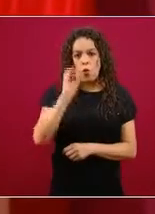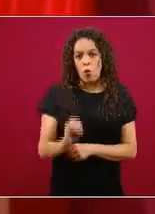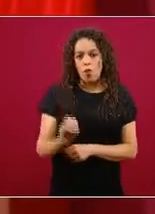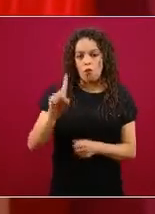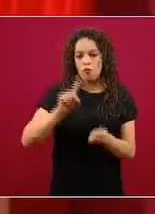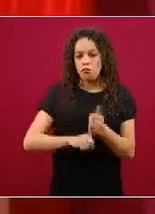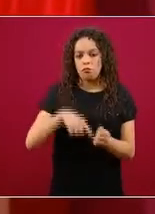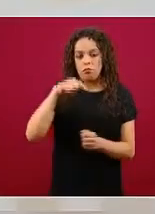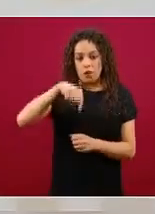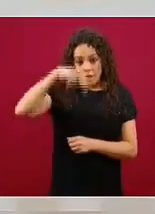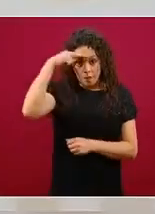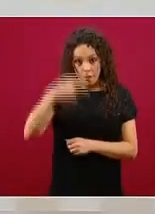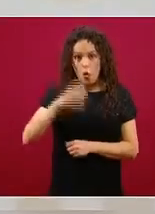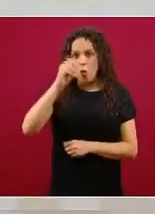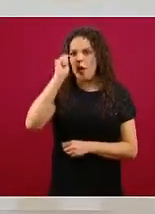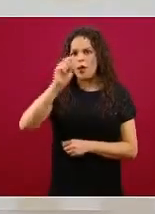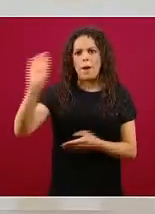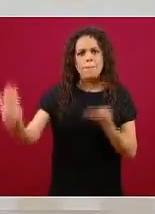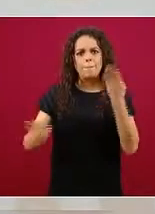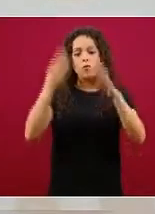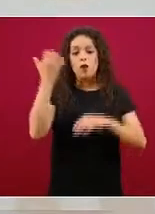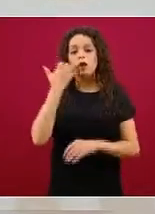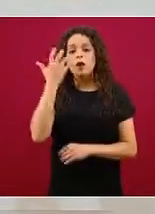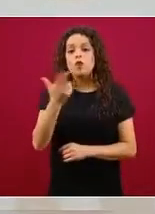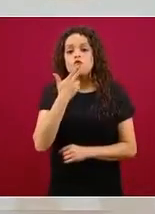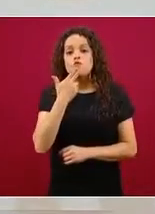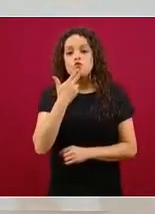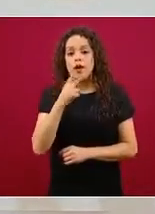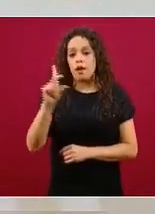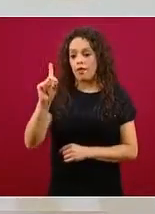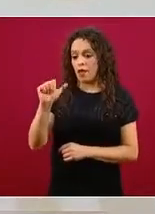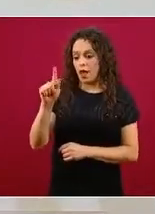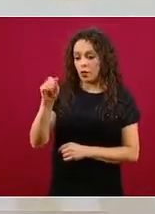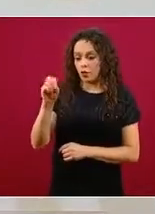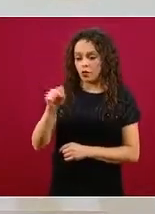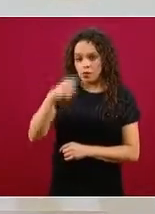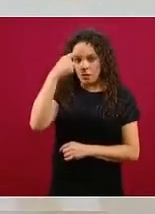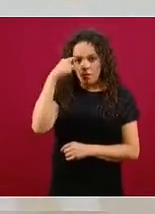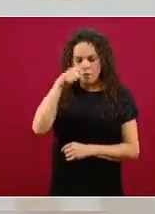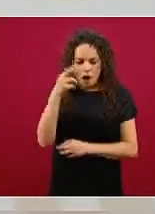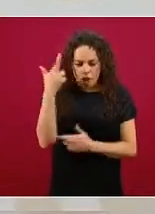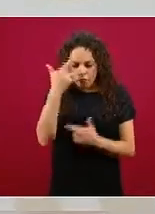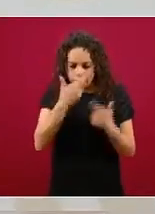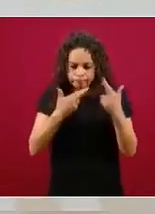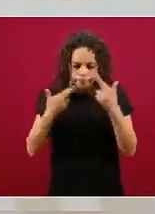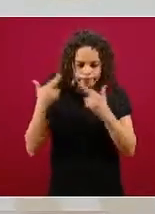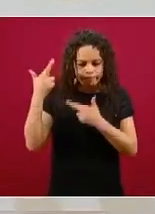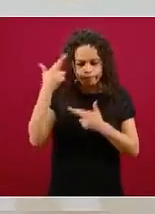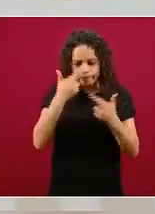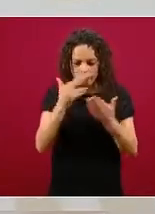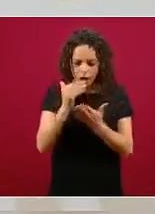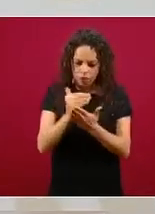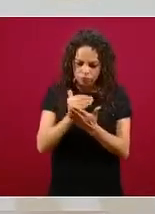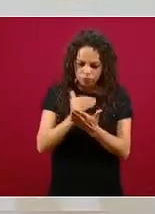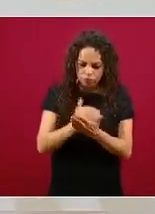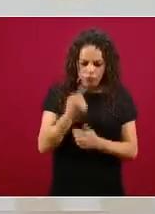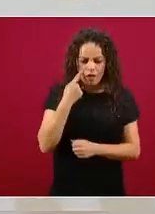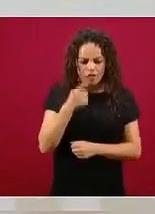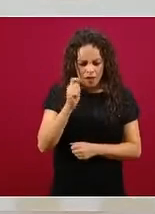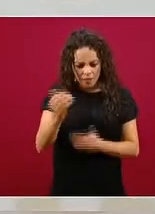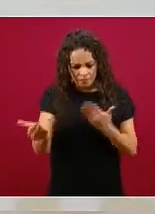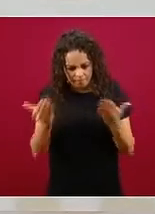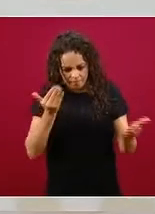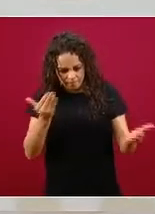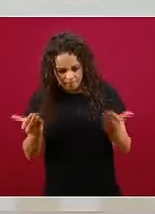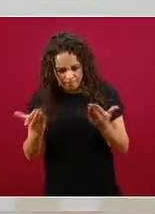utilizar los datos, explorarlos, procesarlos, analizarlos, hacer inferencias, hacer